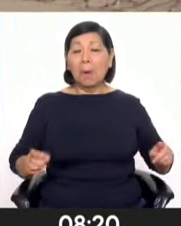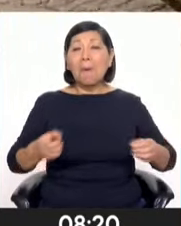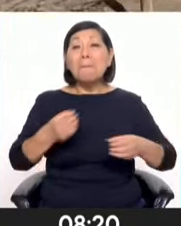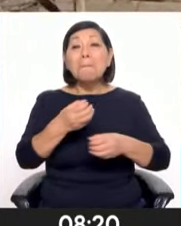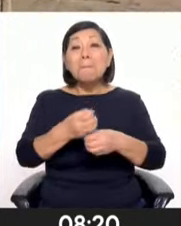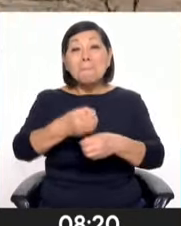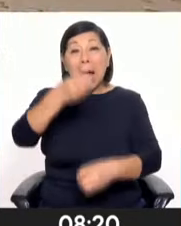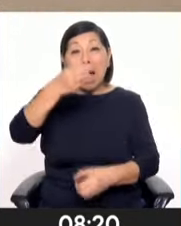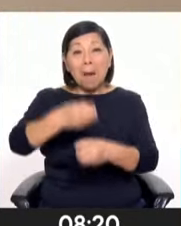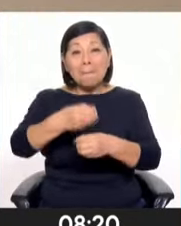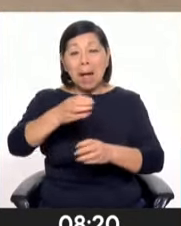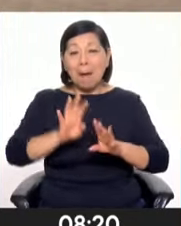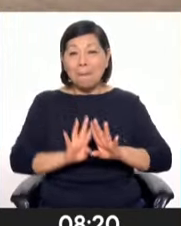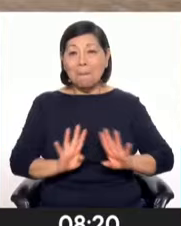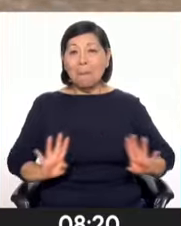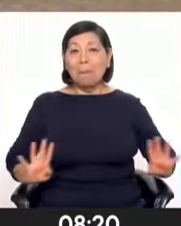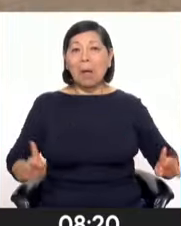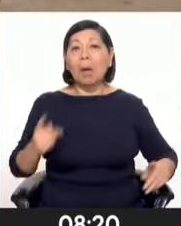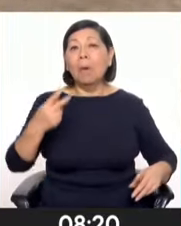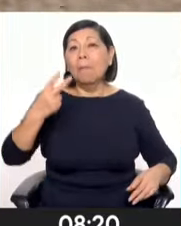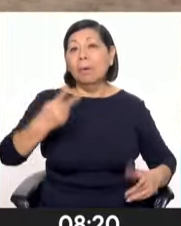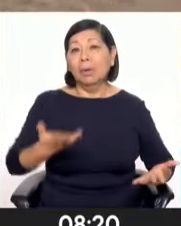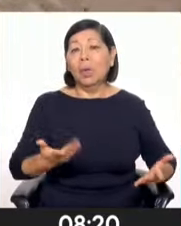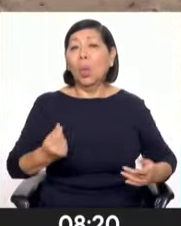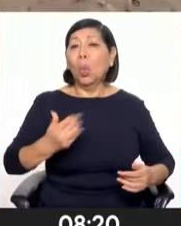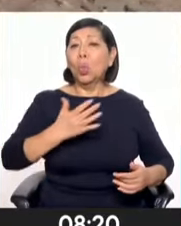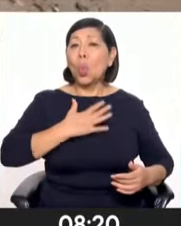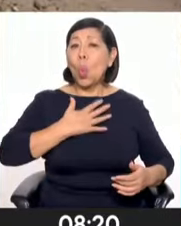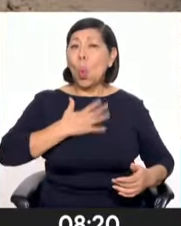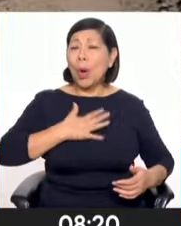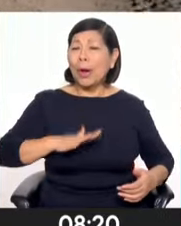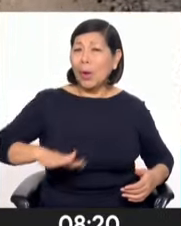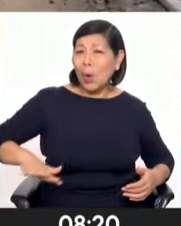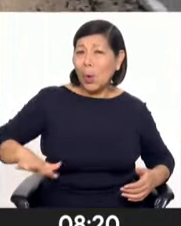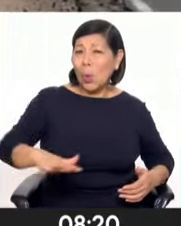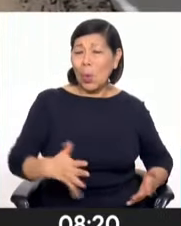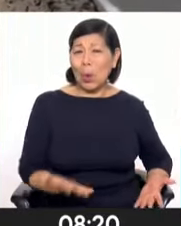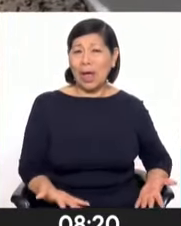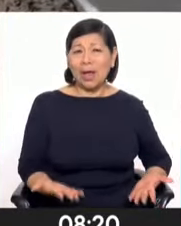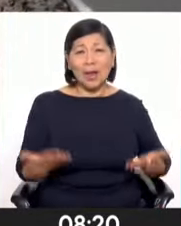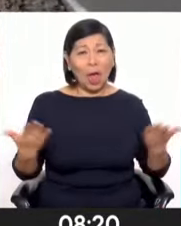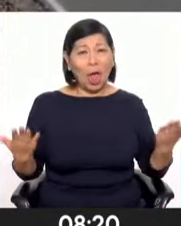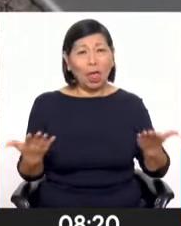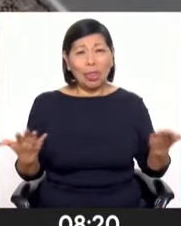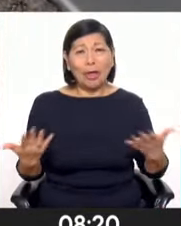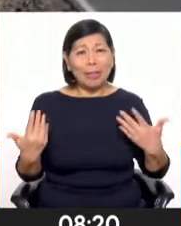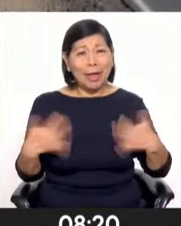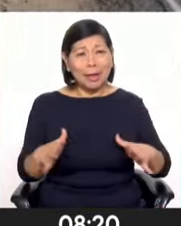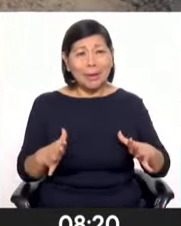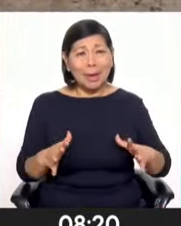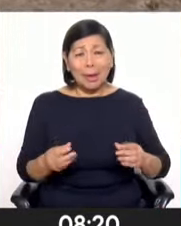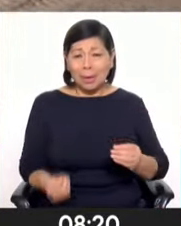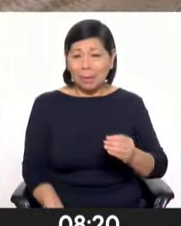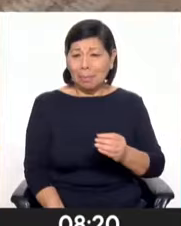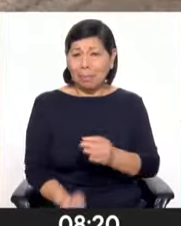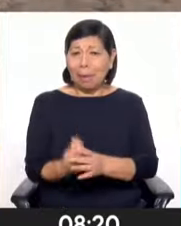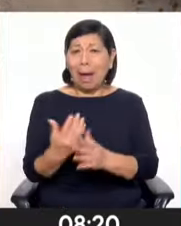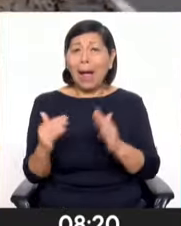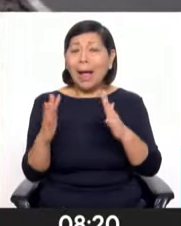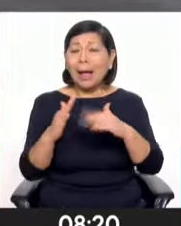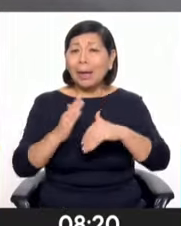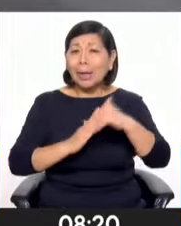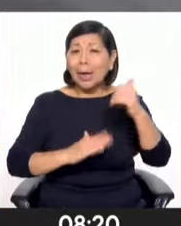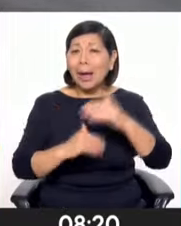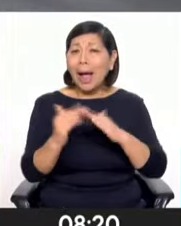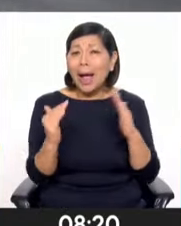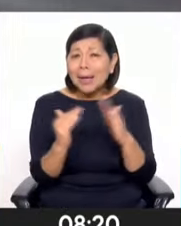sigue poniendo tranqueras para evitar ingresar y adueñándose de estos lugares y donde están haciendo ya siembras, construyendo casas.